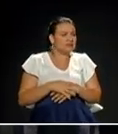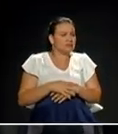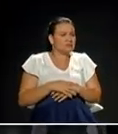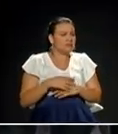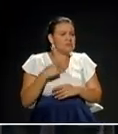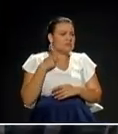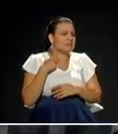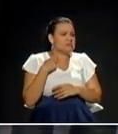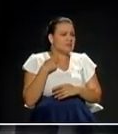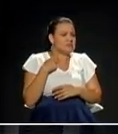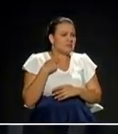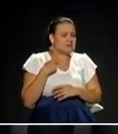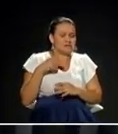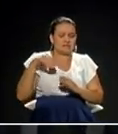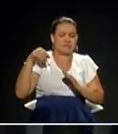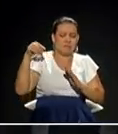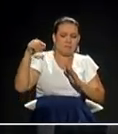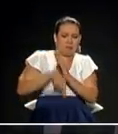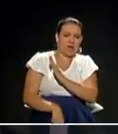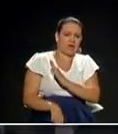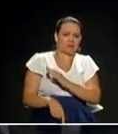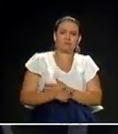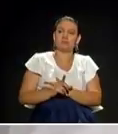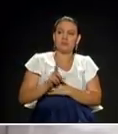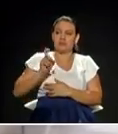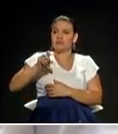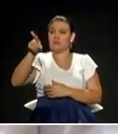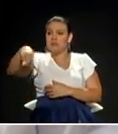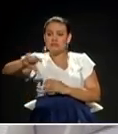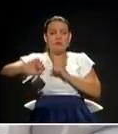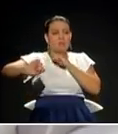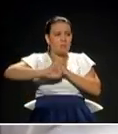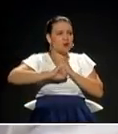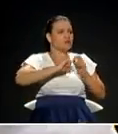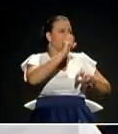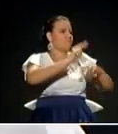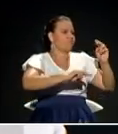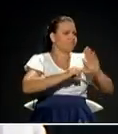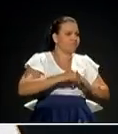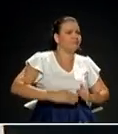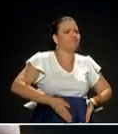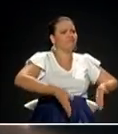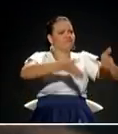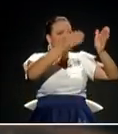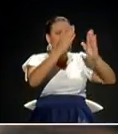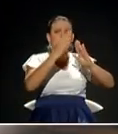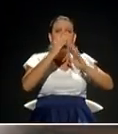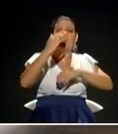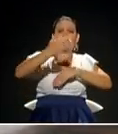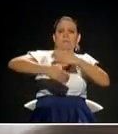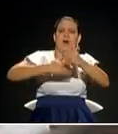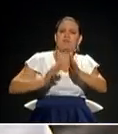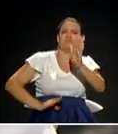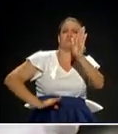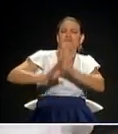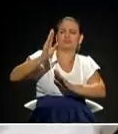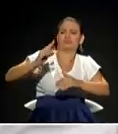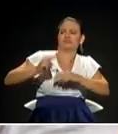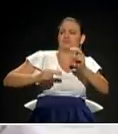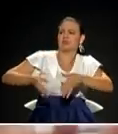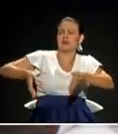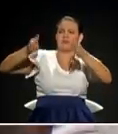los constructores, sino que ayuden a generar vivienda y que podamos avanzar rápidamente en la construcción de muchísimas más. Entonces, yo lo que